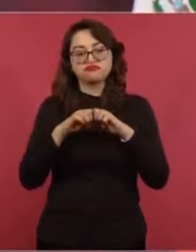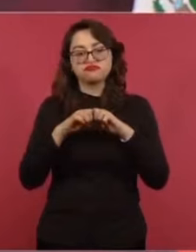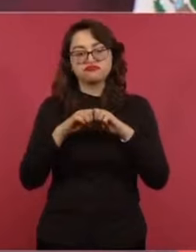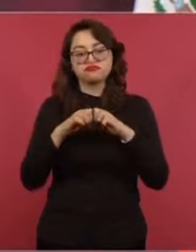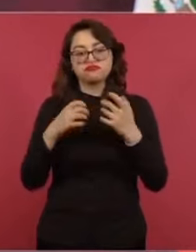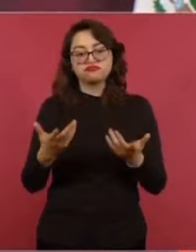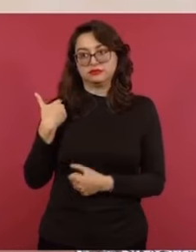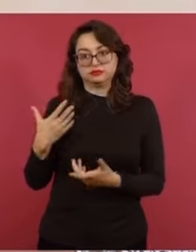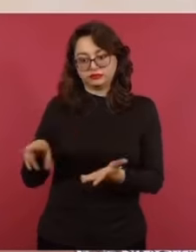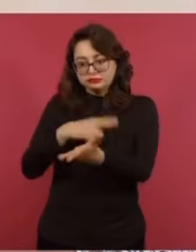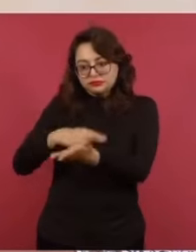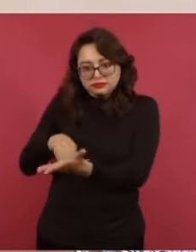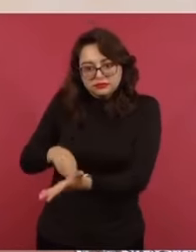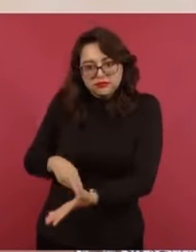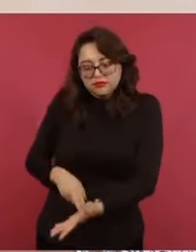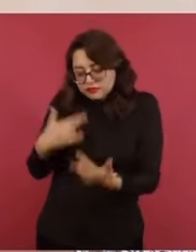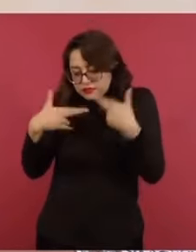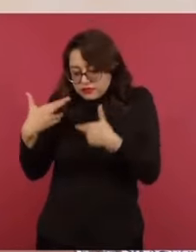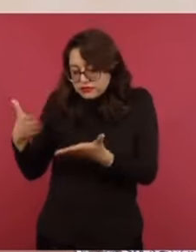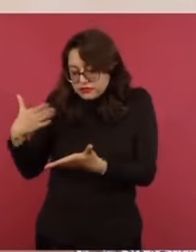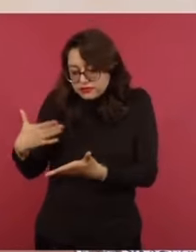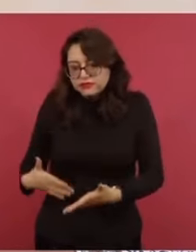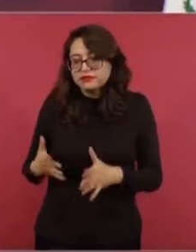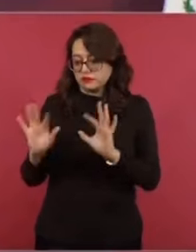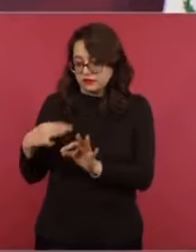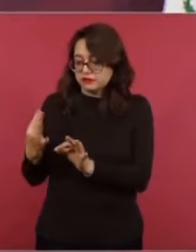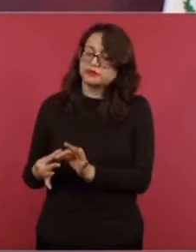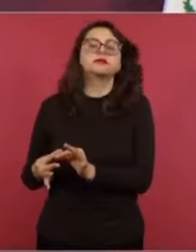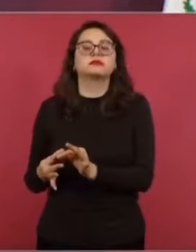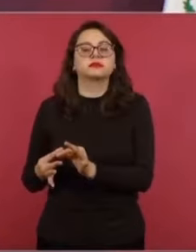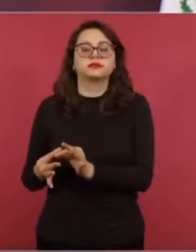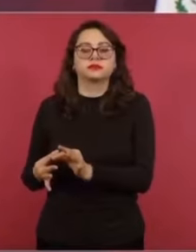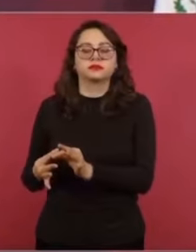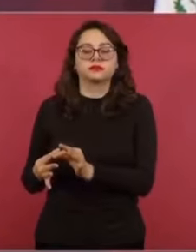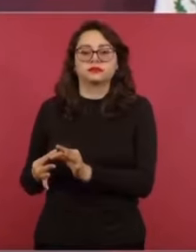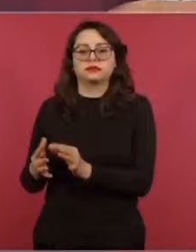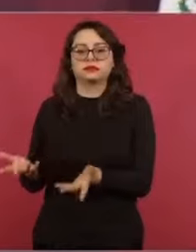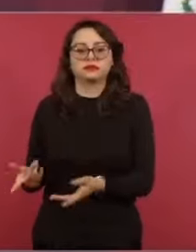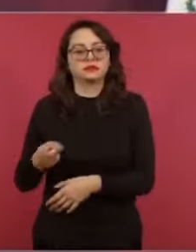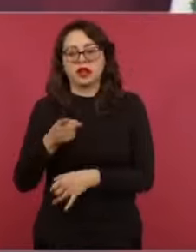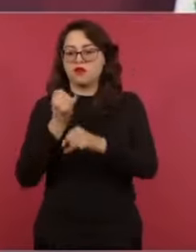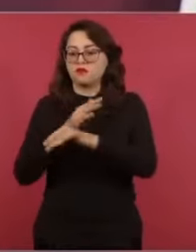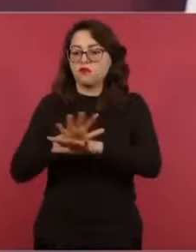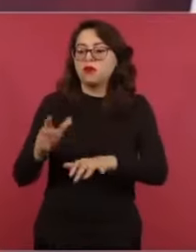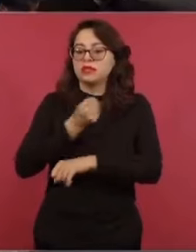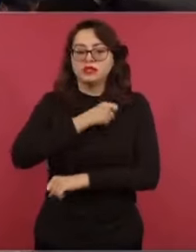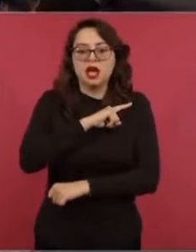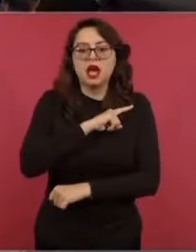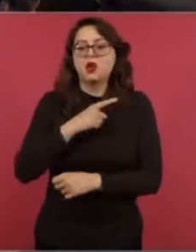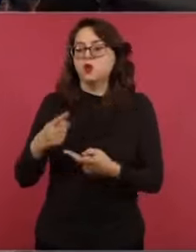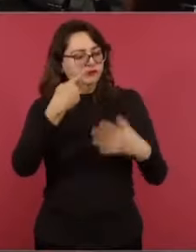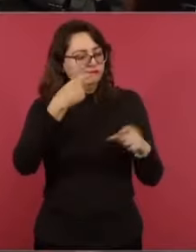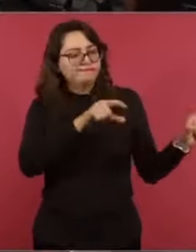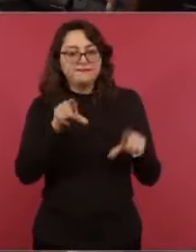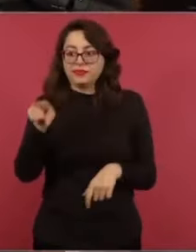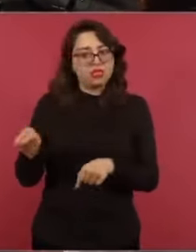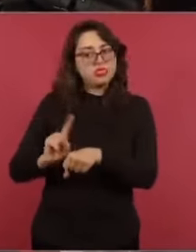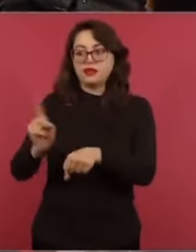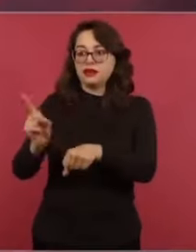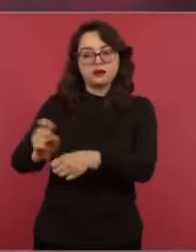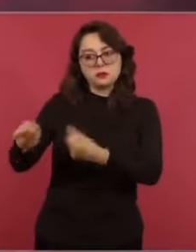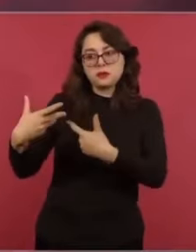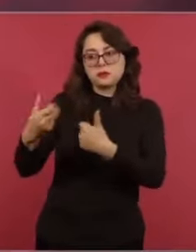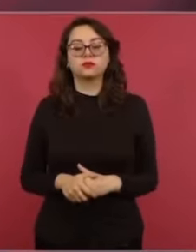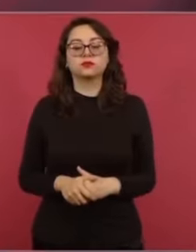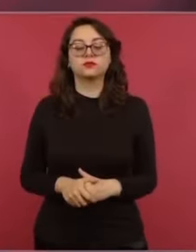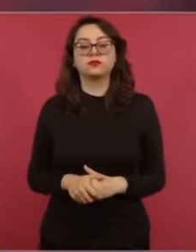Laura. Y reviso. Veo cómo está el informe que me envía a diario de empleos. Veo